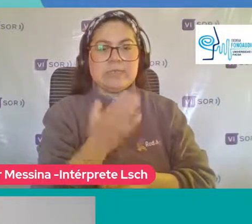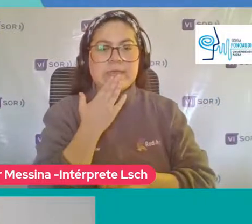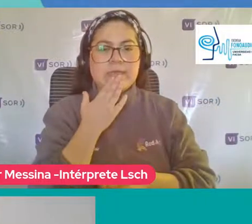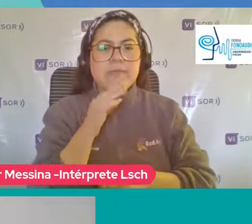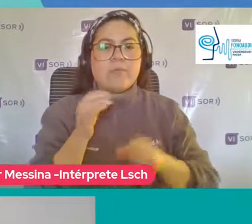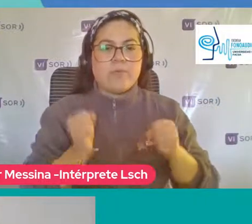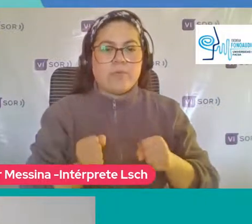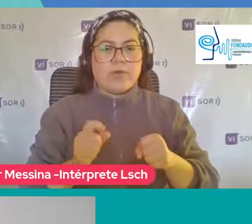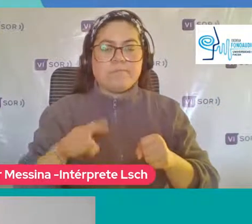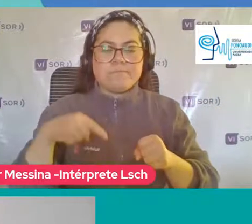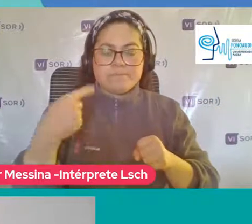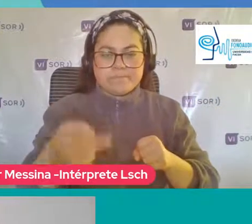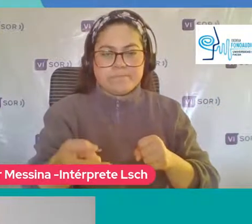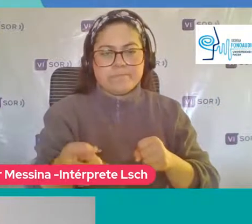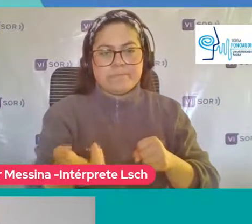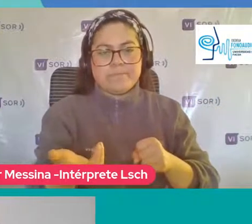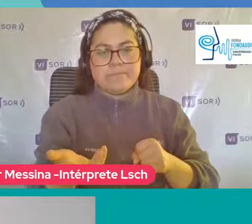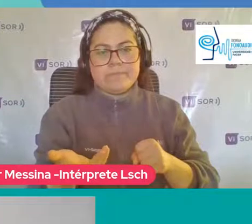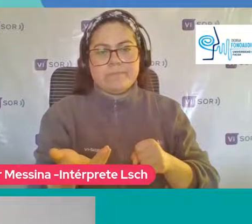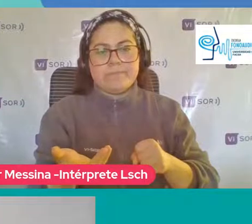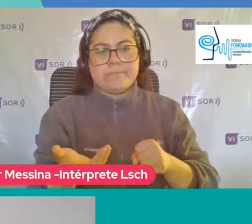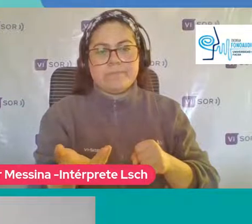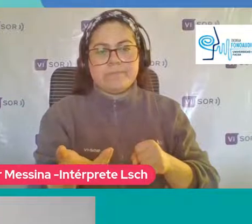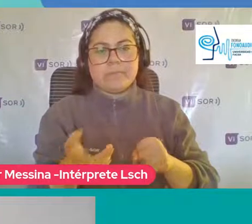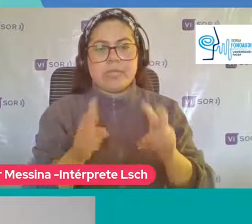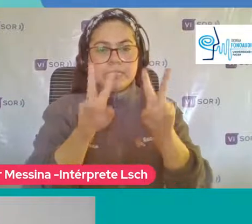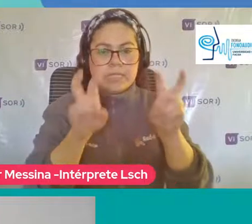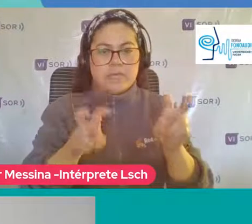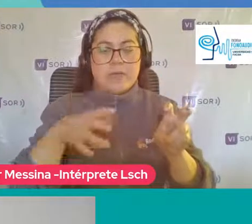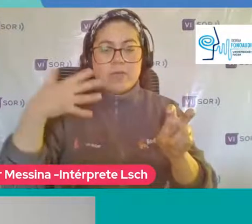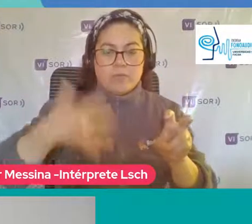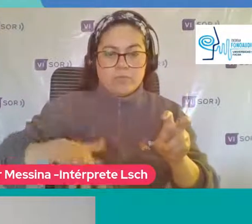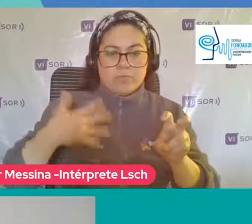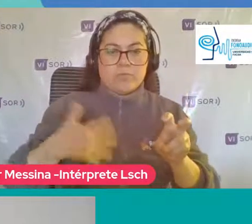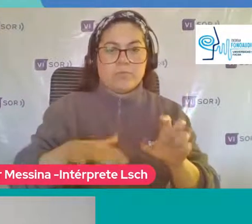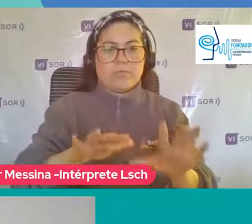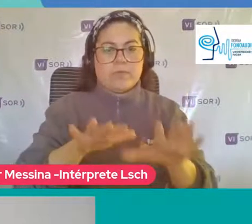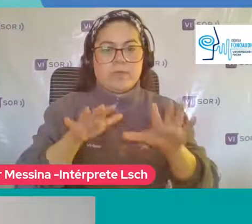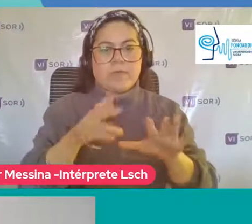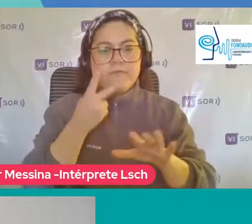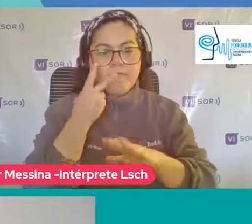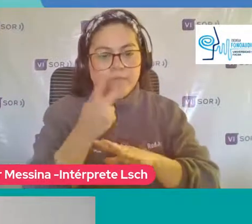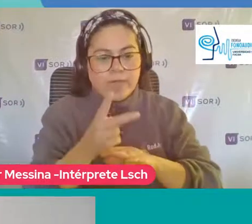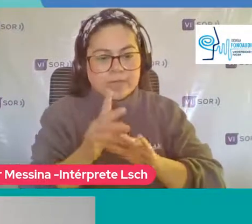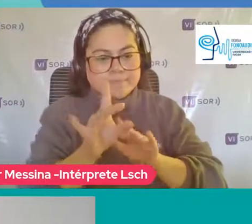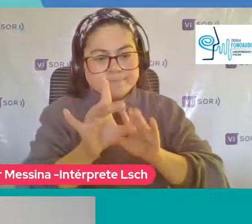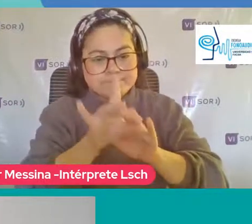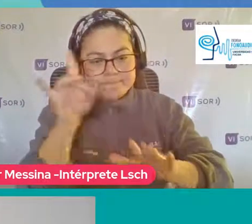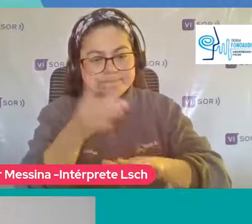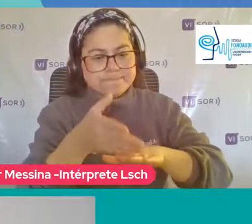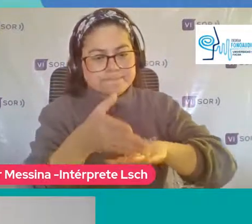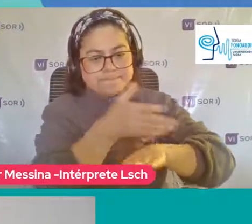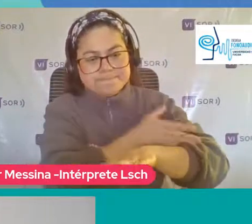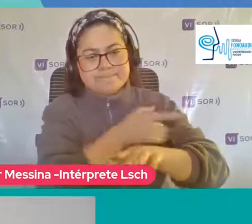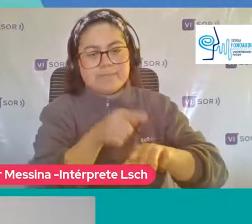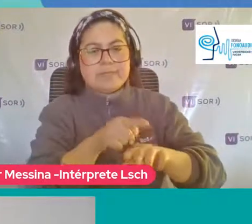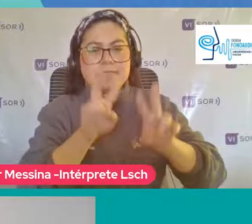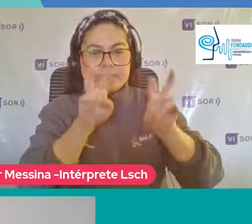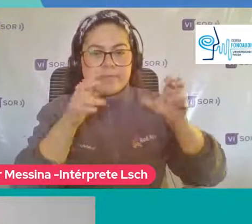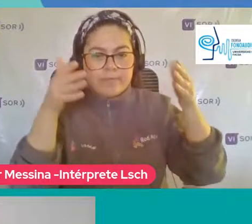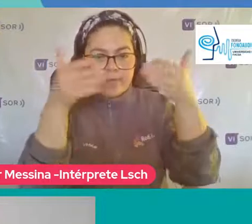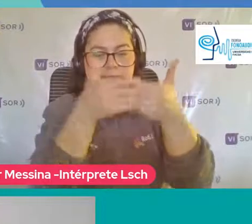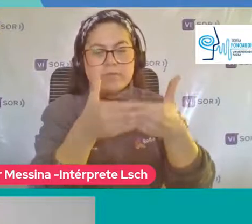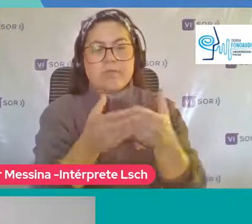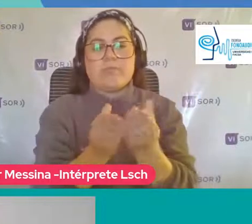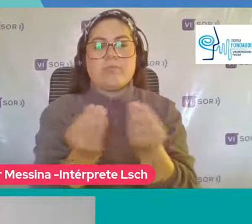una temática Tan importante Y contingente Como es El poder detectar Este tipo de trastorno En nuestros niños Y nuestras niñas